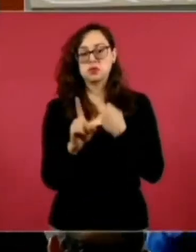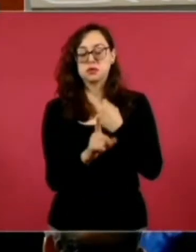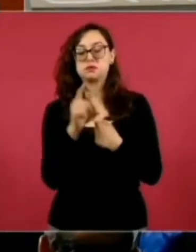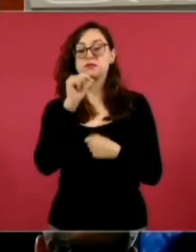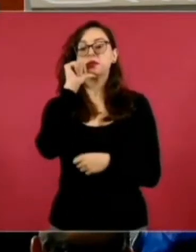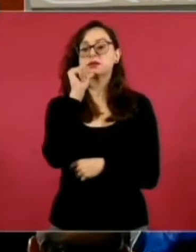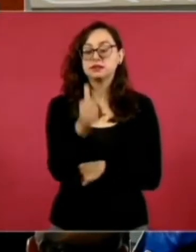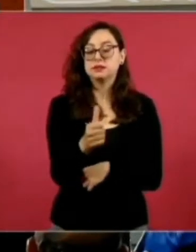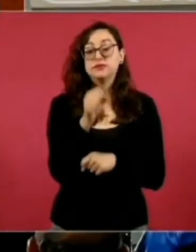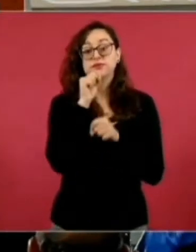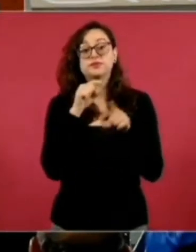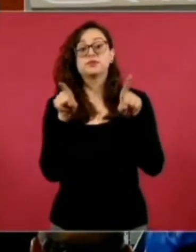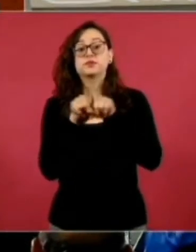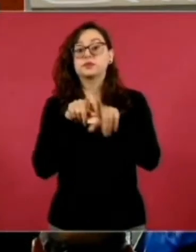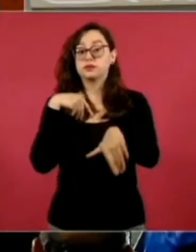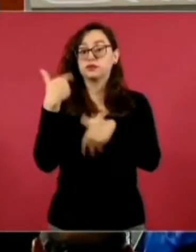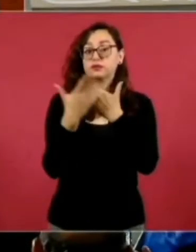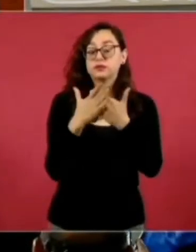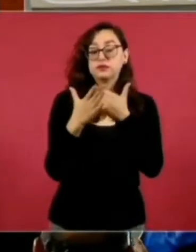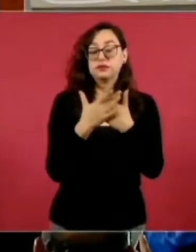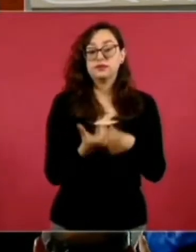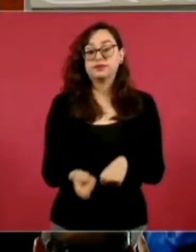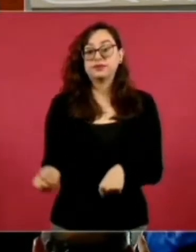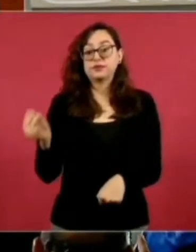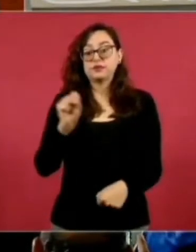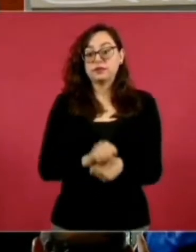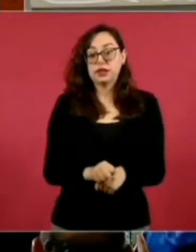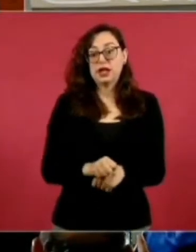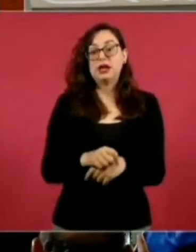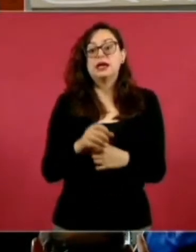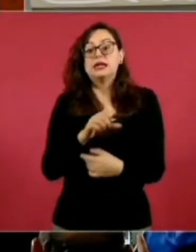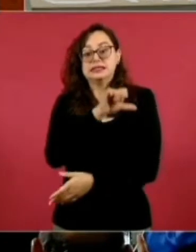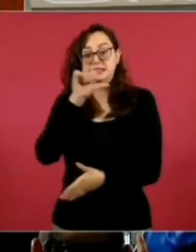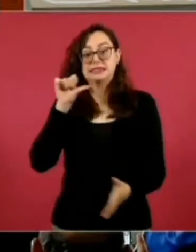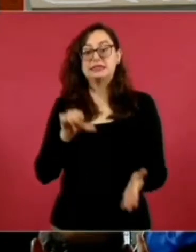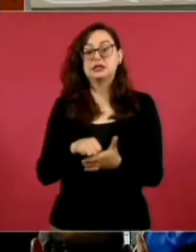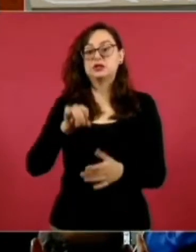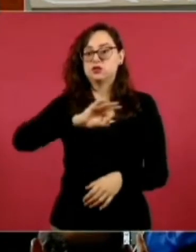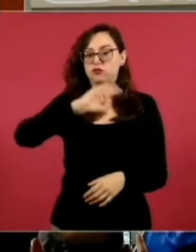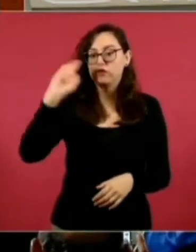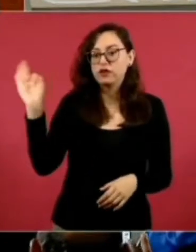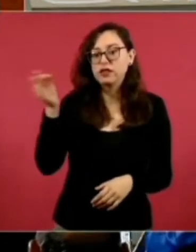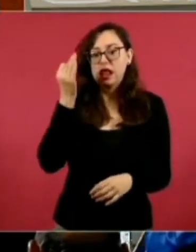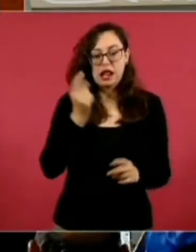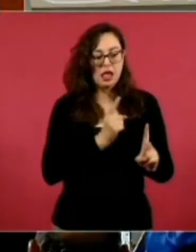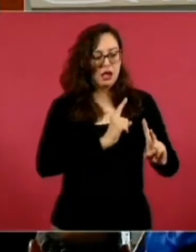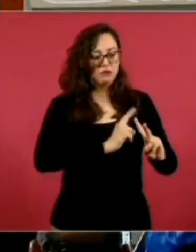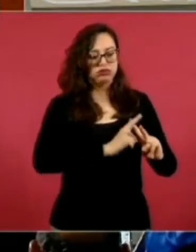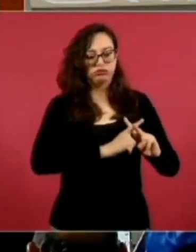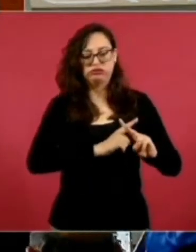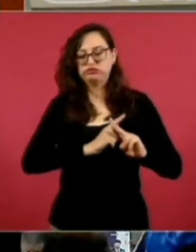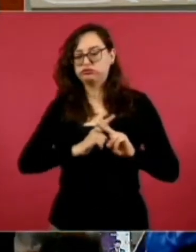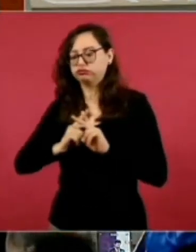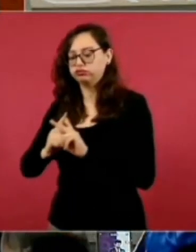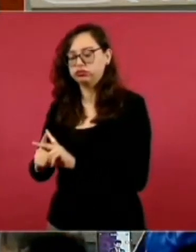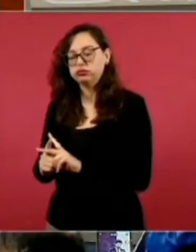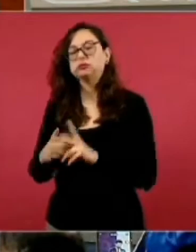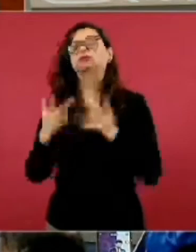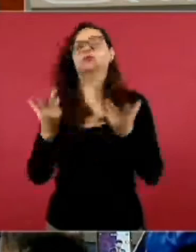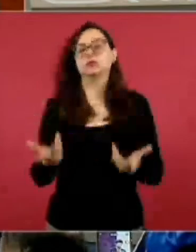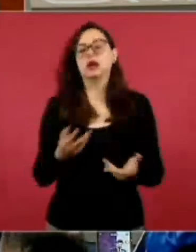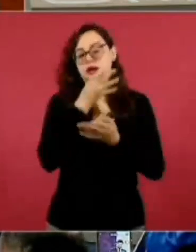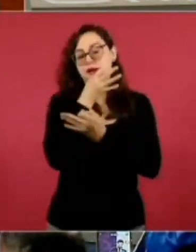podrá hacer las notificaciones sobre los resultados de las elecciones y en caso de haber alguna incidencia